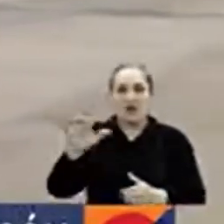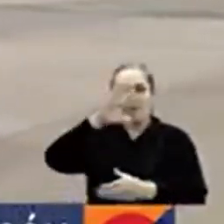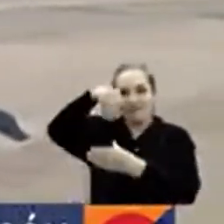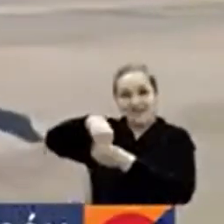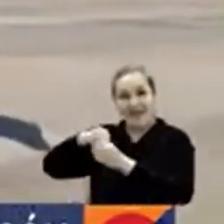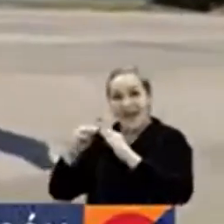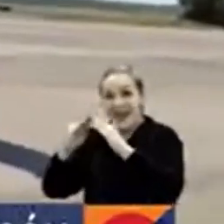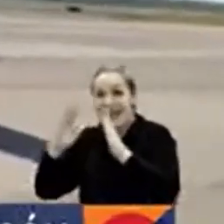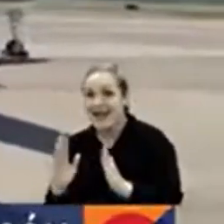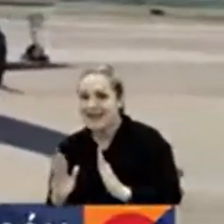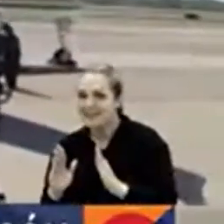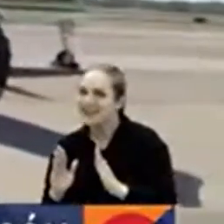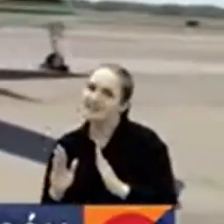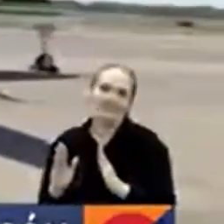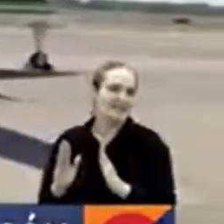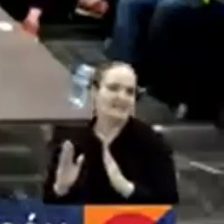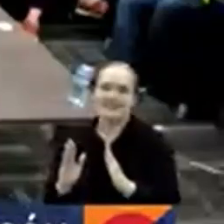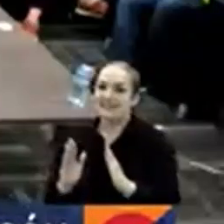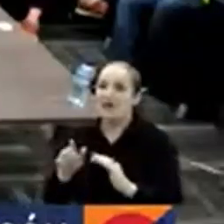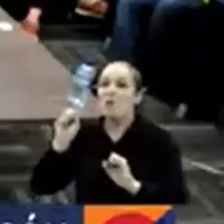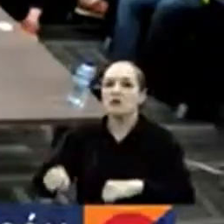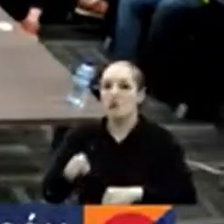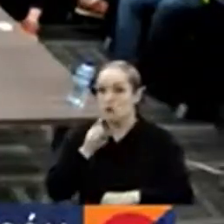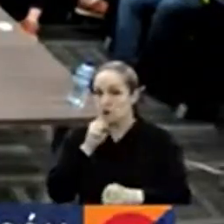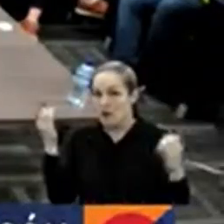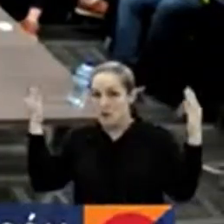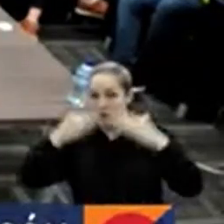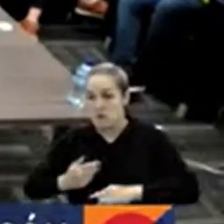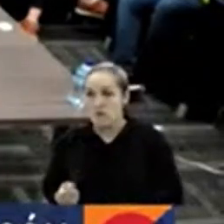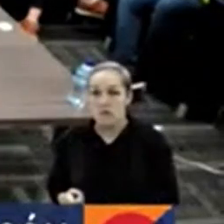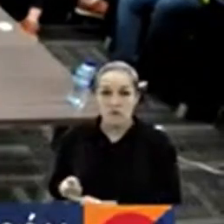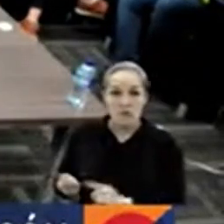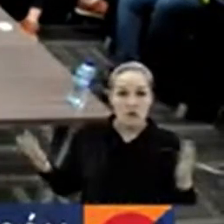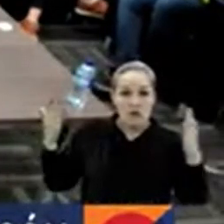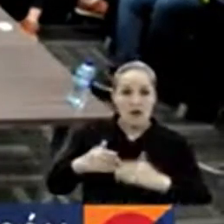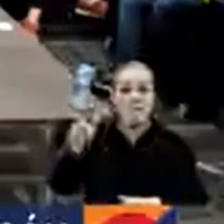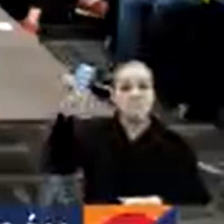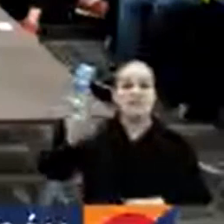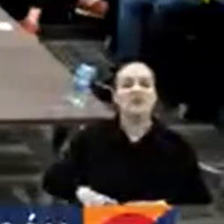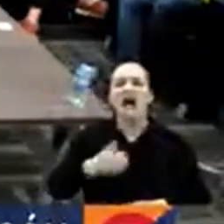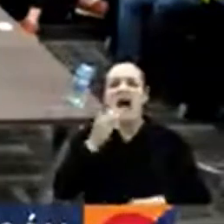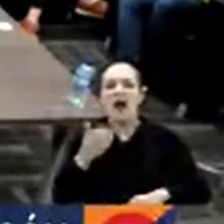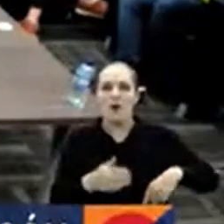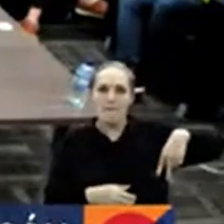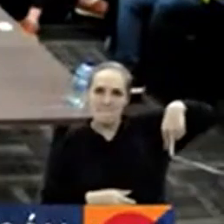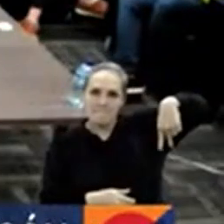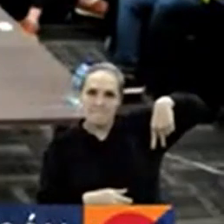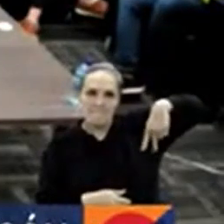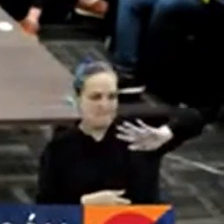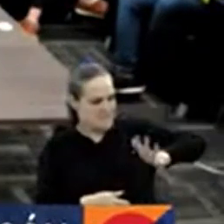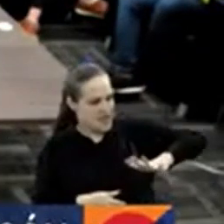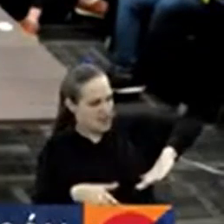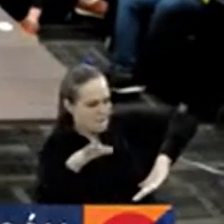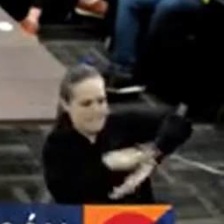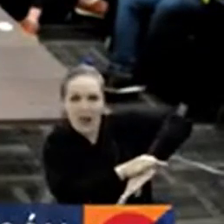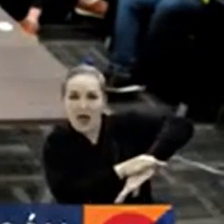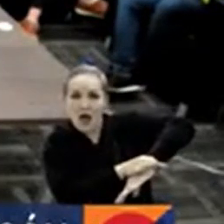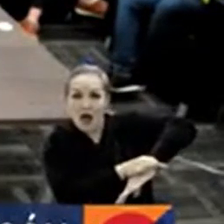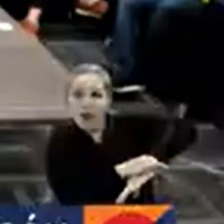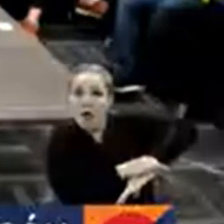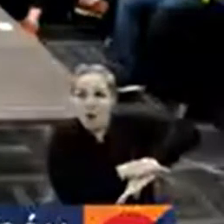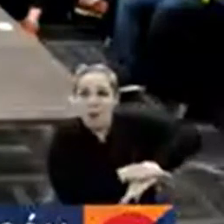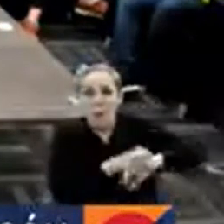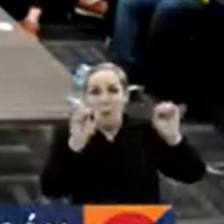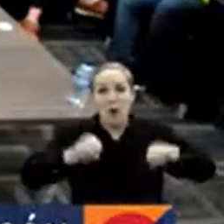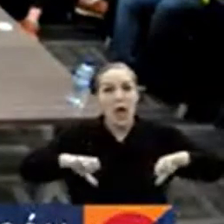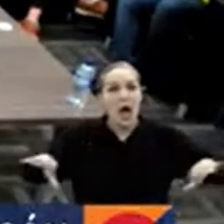por cárcel, podría interferir en la investigación. Con un brazalete, la señora Margaret Licecha con su hija puede continuar con